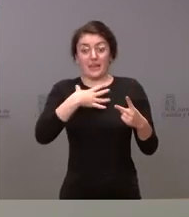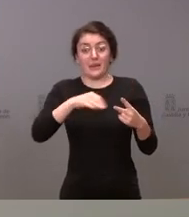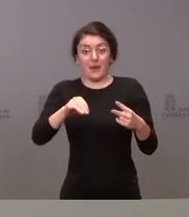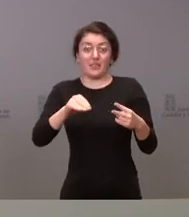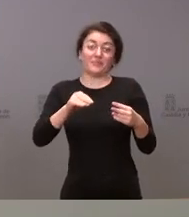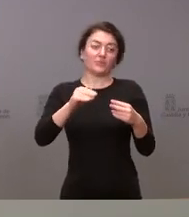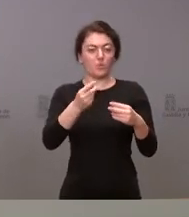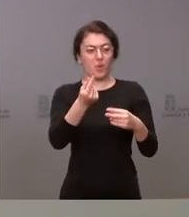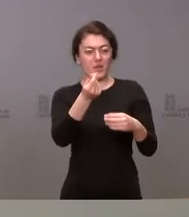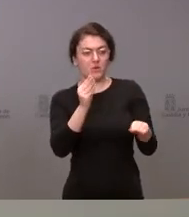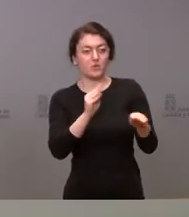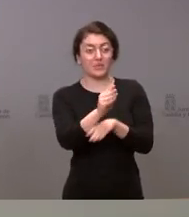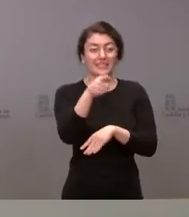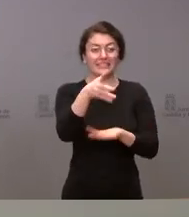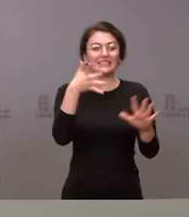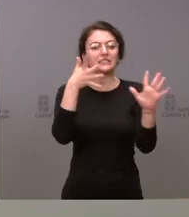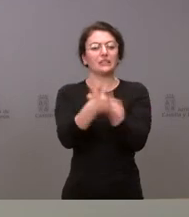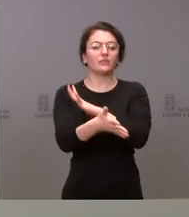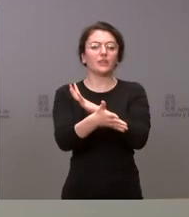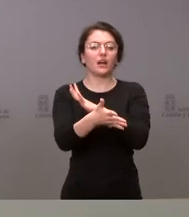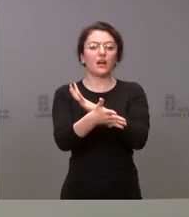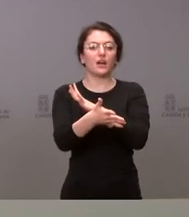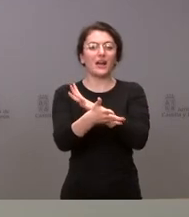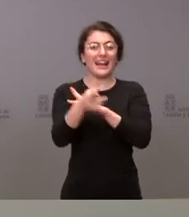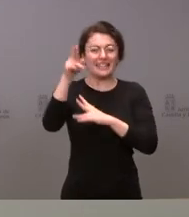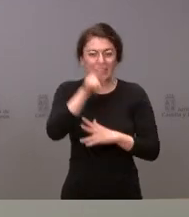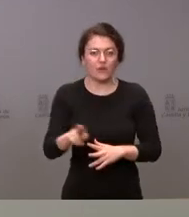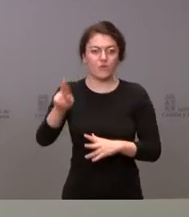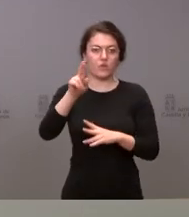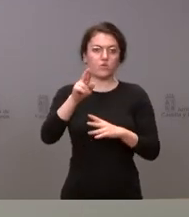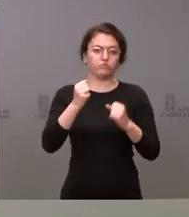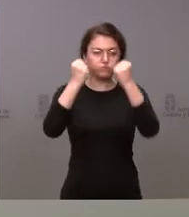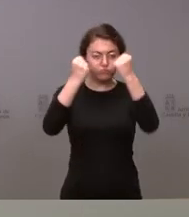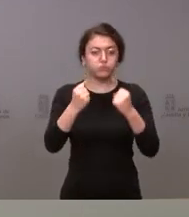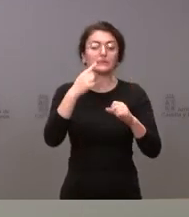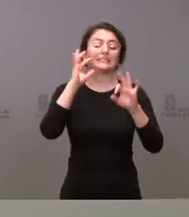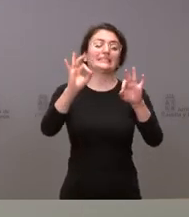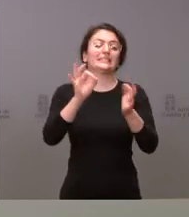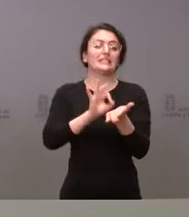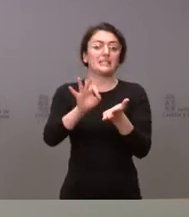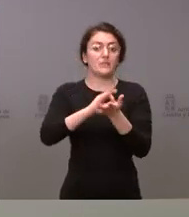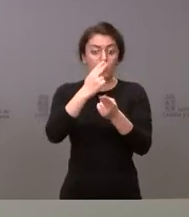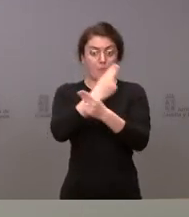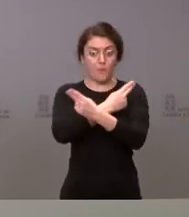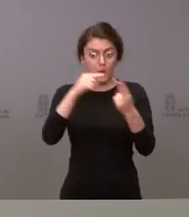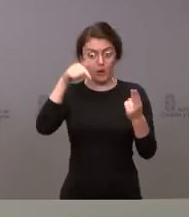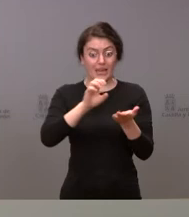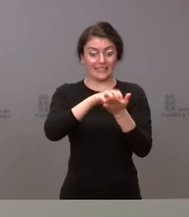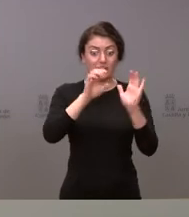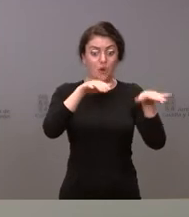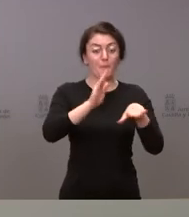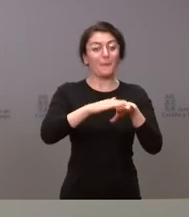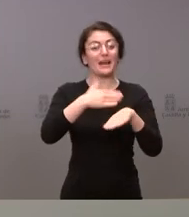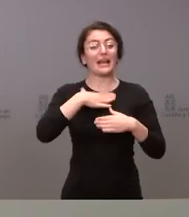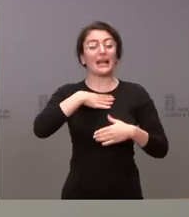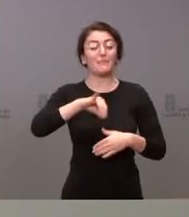el refuerzo de los servicios públicos aquí en Castilla y León para atender todas estas necesidades. Y aquí estaríamos hablando, en primer lugar,